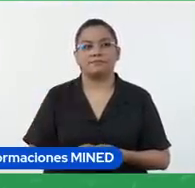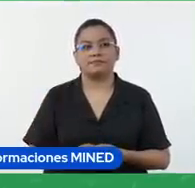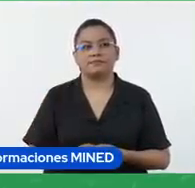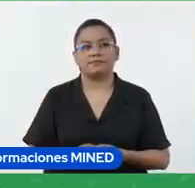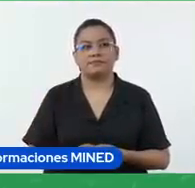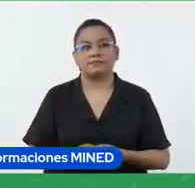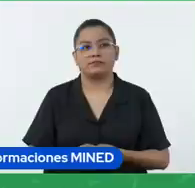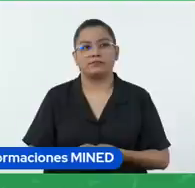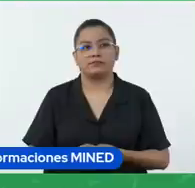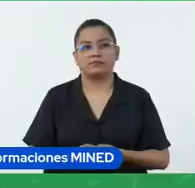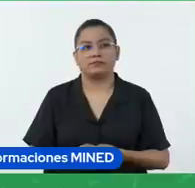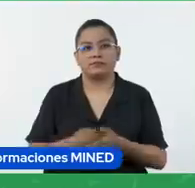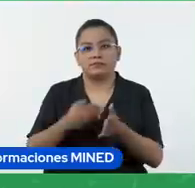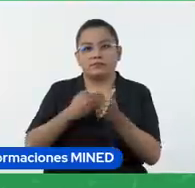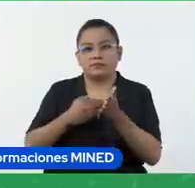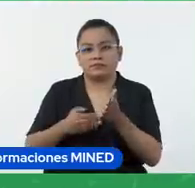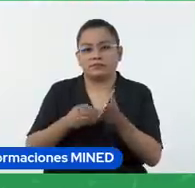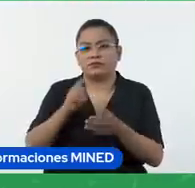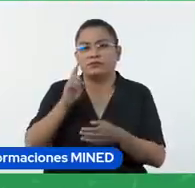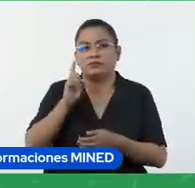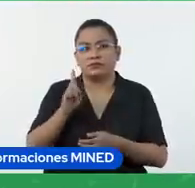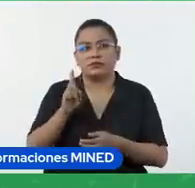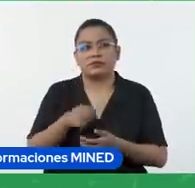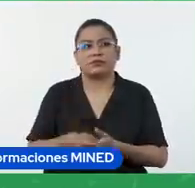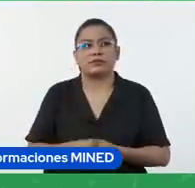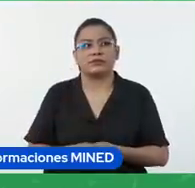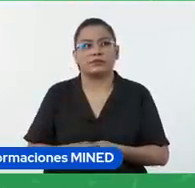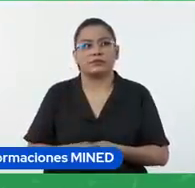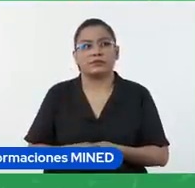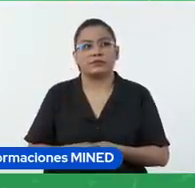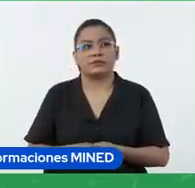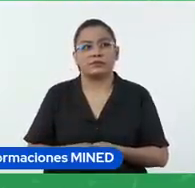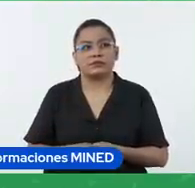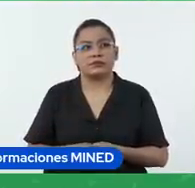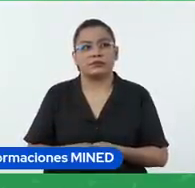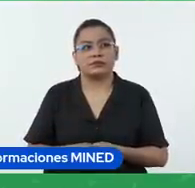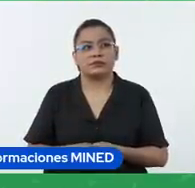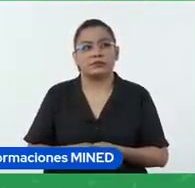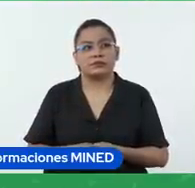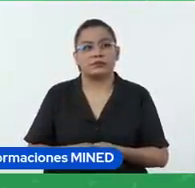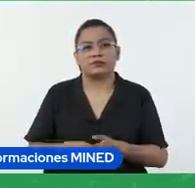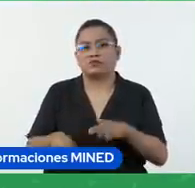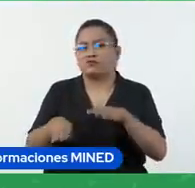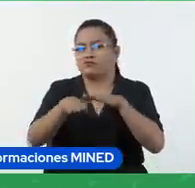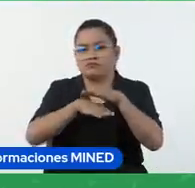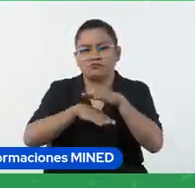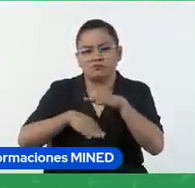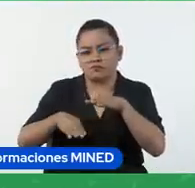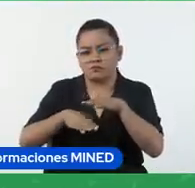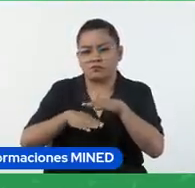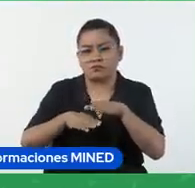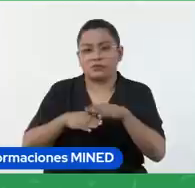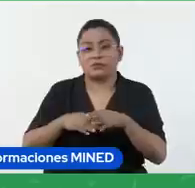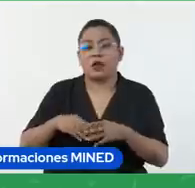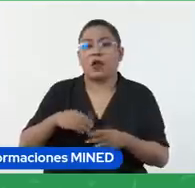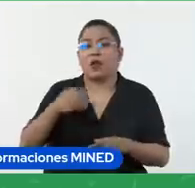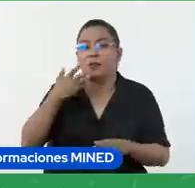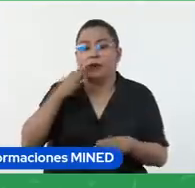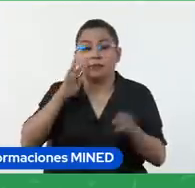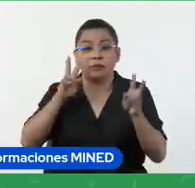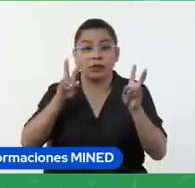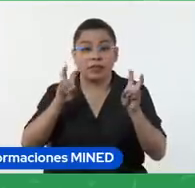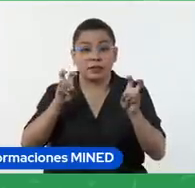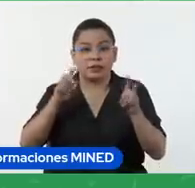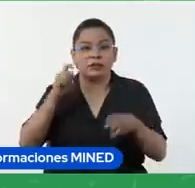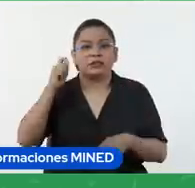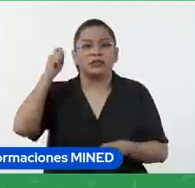Voy a partir con una pregunta simple, ya tal vez muy básica en cuanto a teoría del color, y